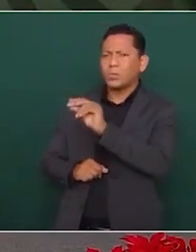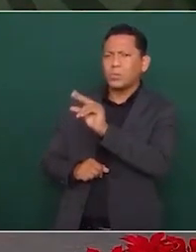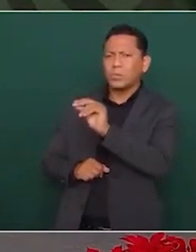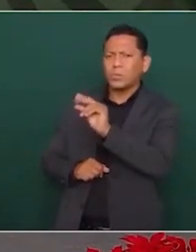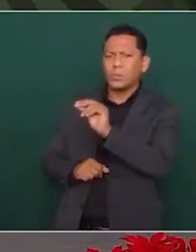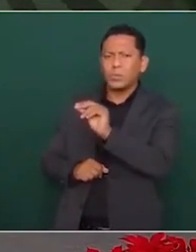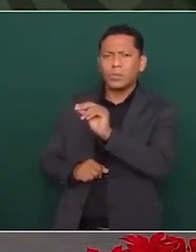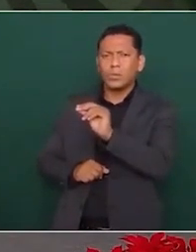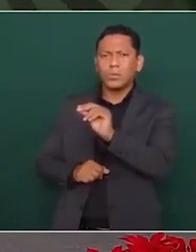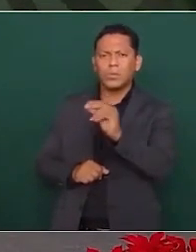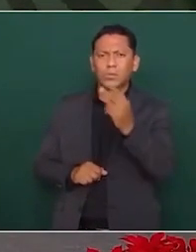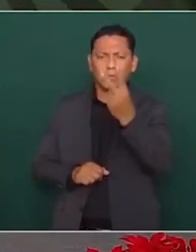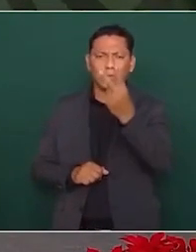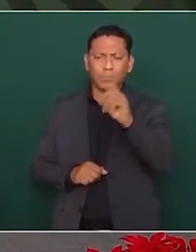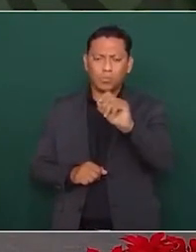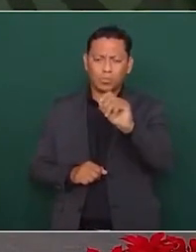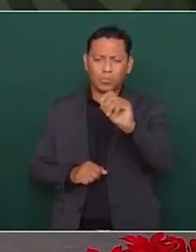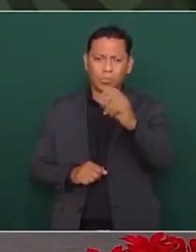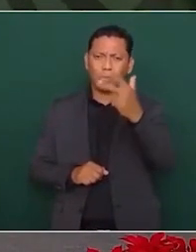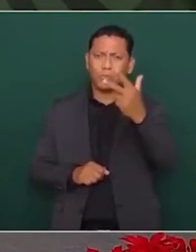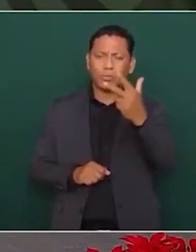que en vez de 2.8